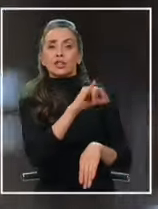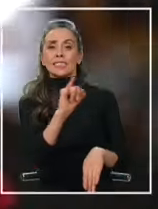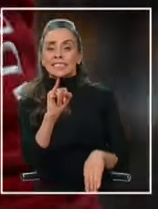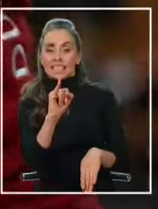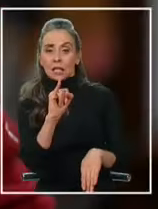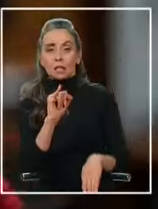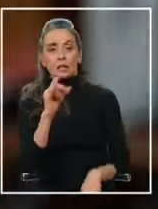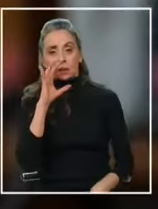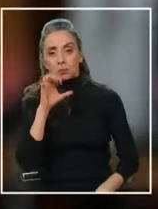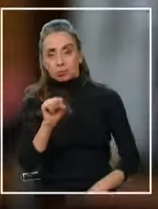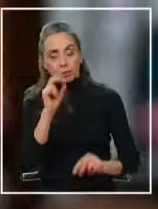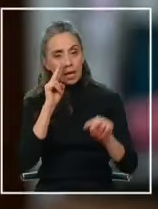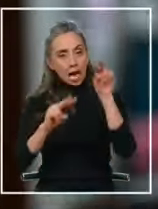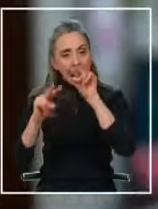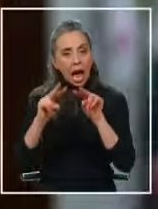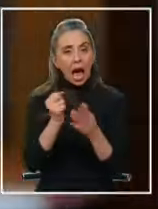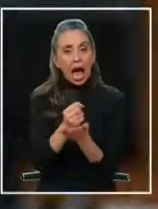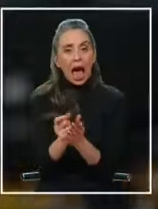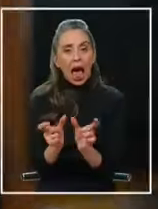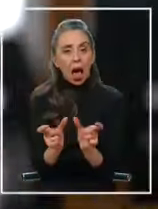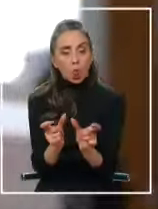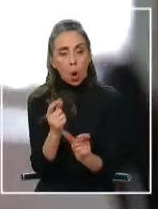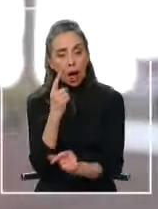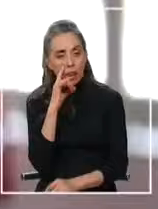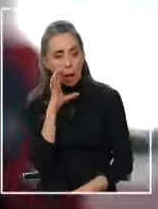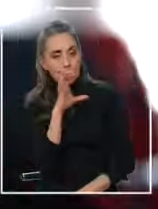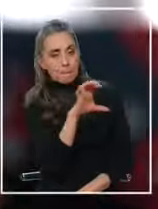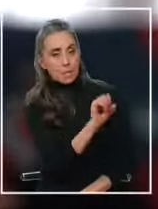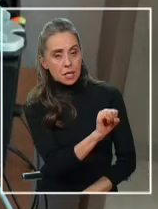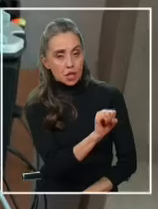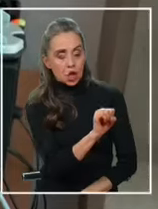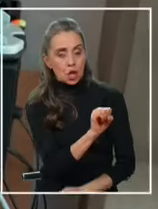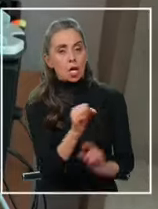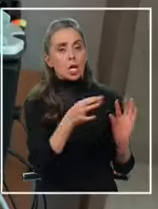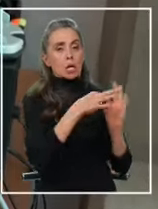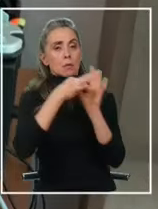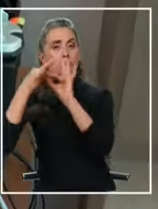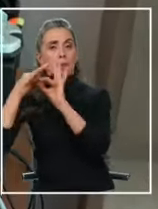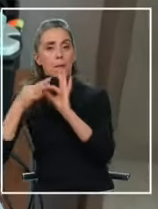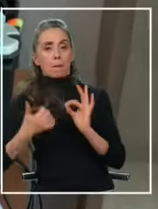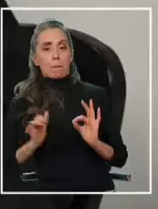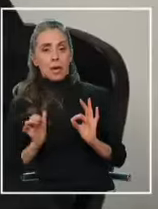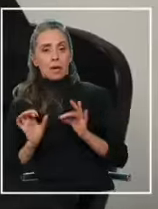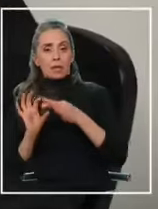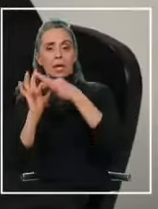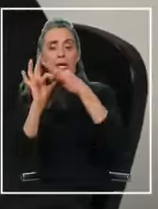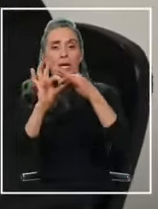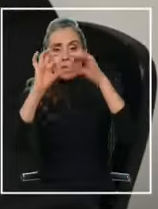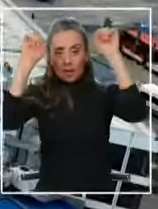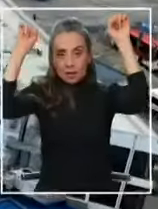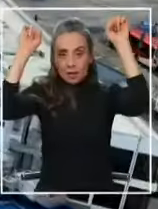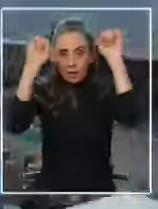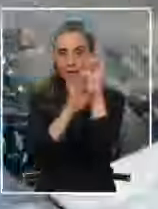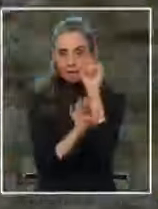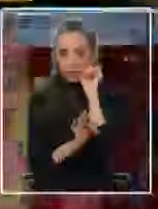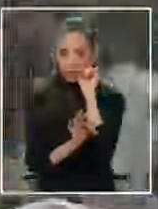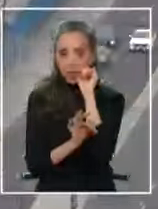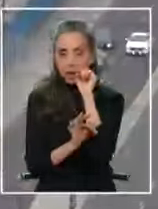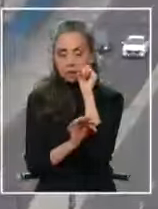alertas en el sistema de análisis de aduanas que dio inicio a una operación conjunta con la PDI y el Ministerio Público